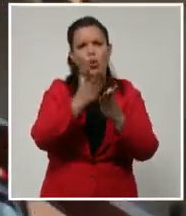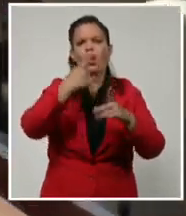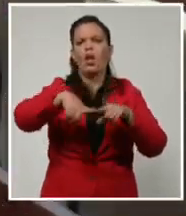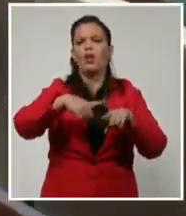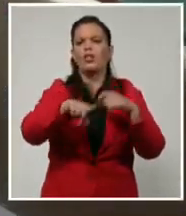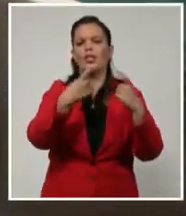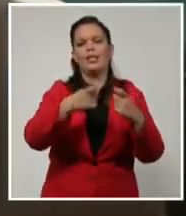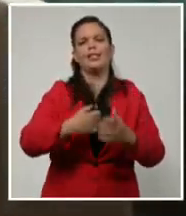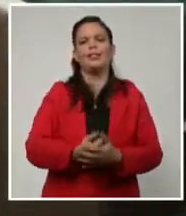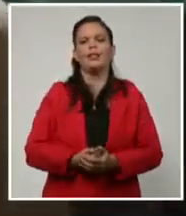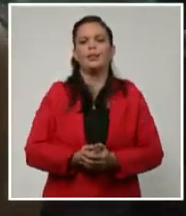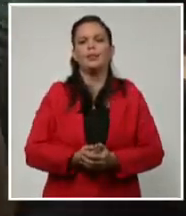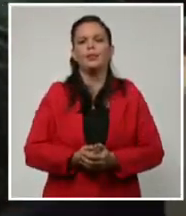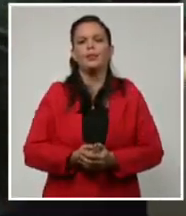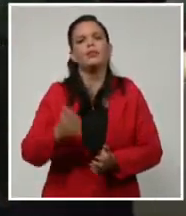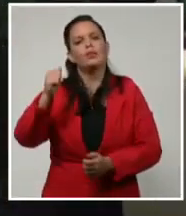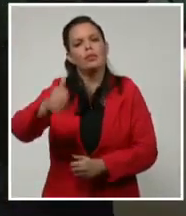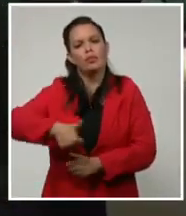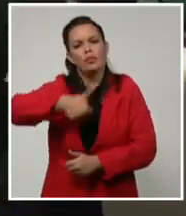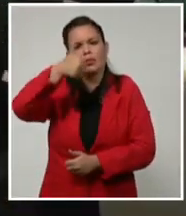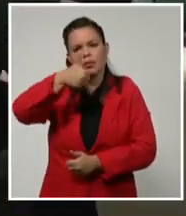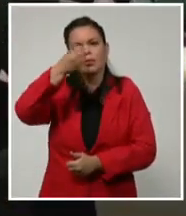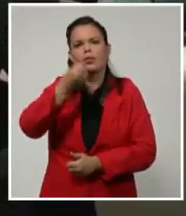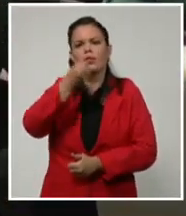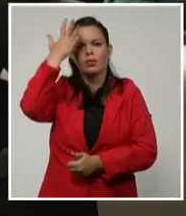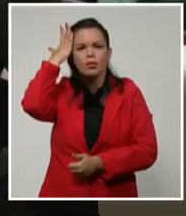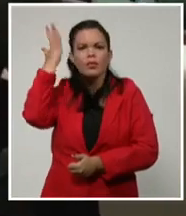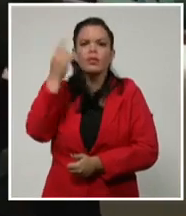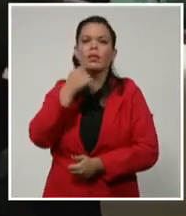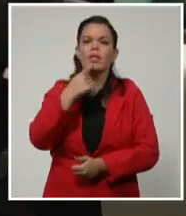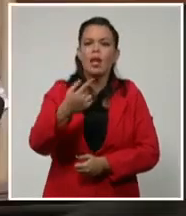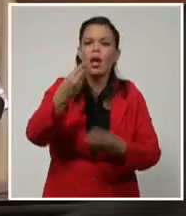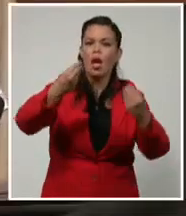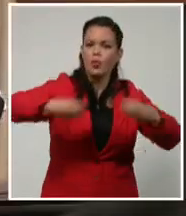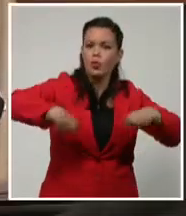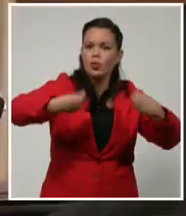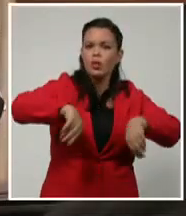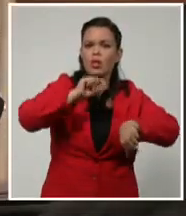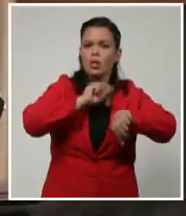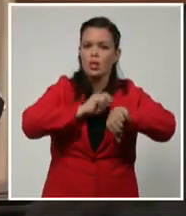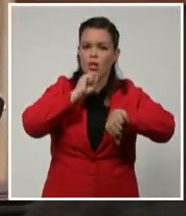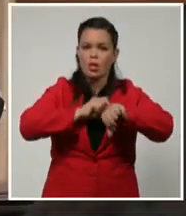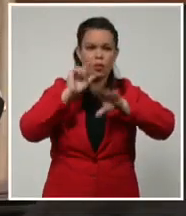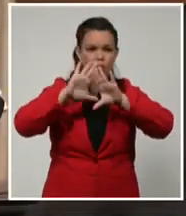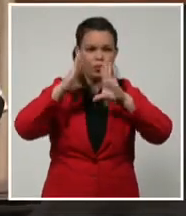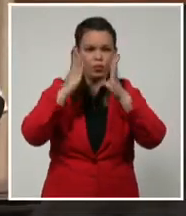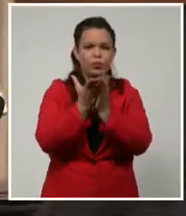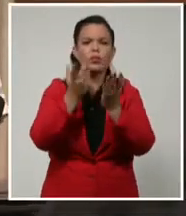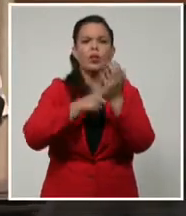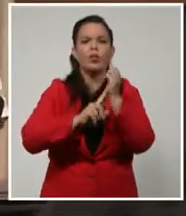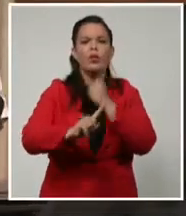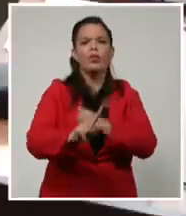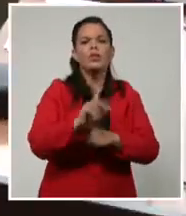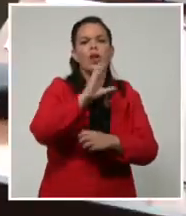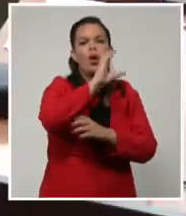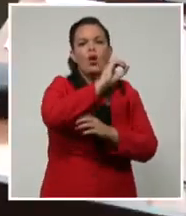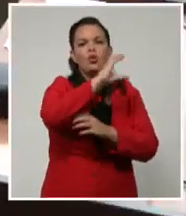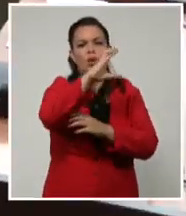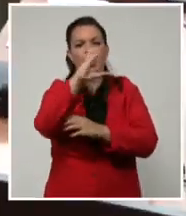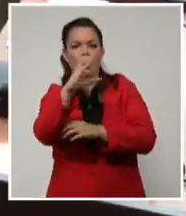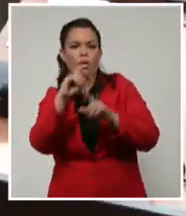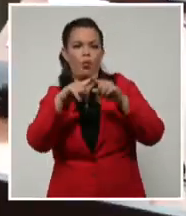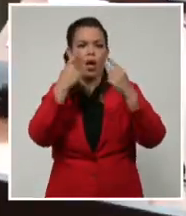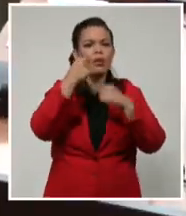Miguel Díaz-Canel llamó a mantener un estrecho seguimiento de la evolución del tiempo en los territorios occidentales, que ya reciben el impacto de las lluvias